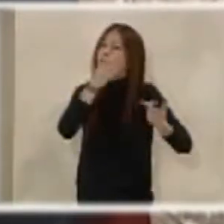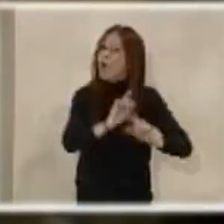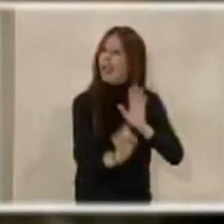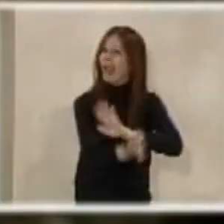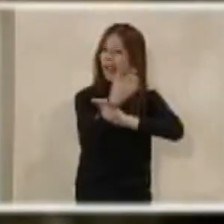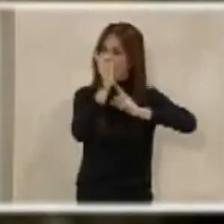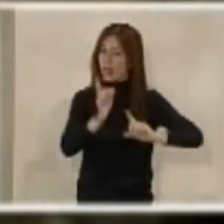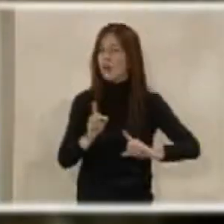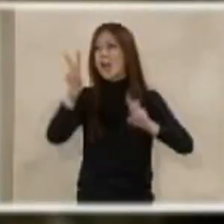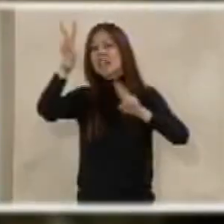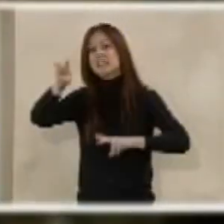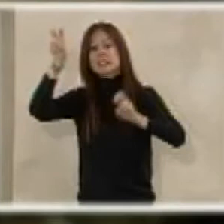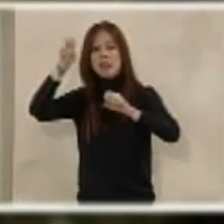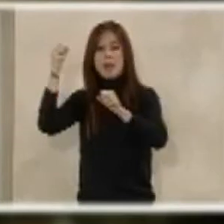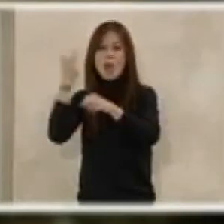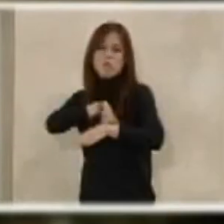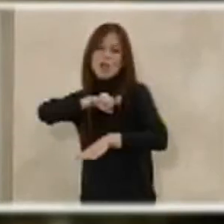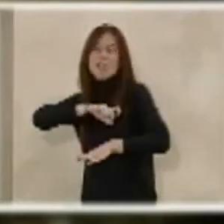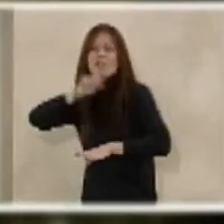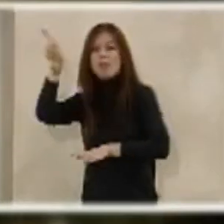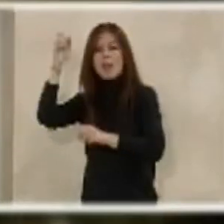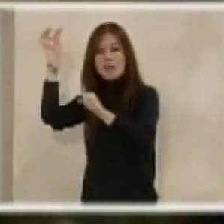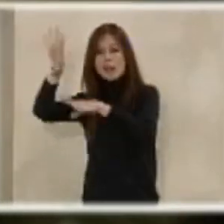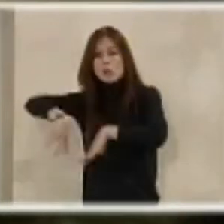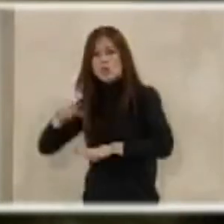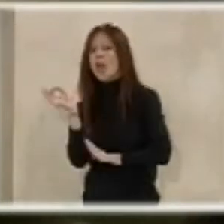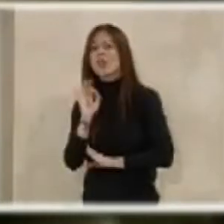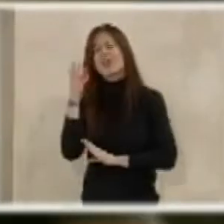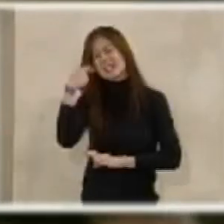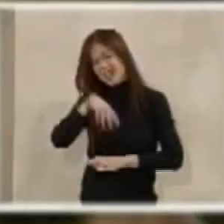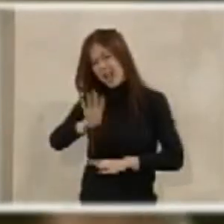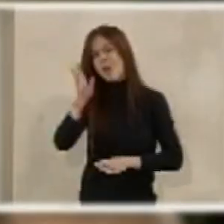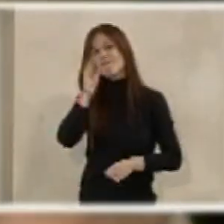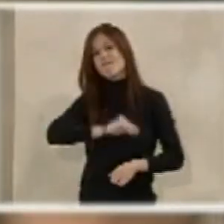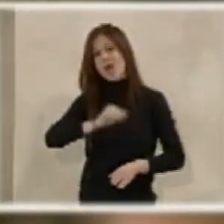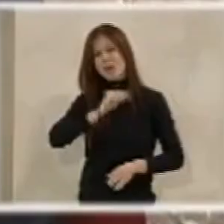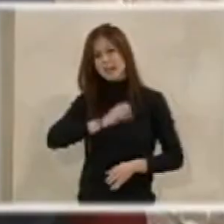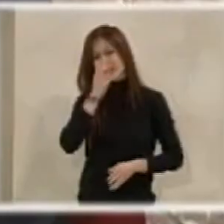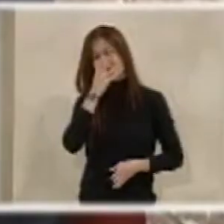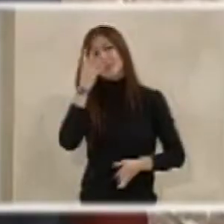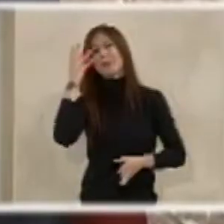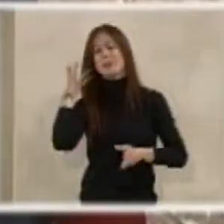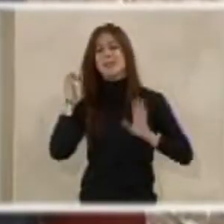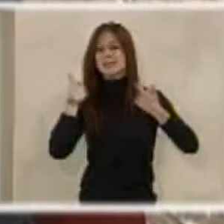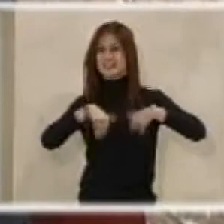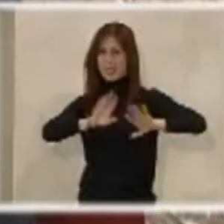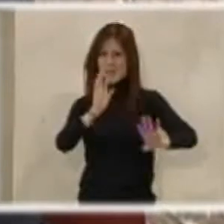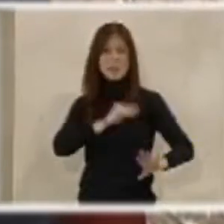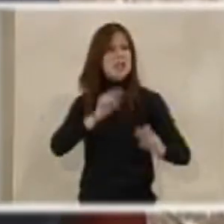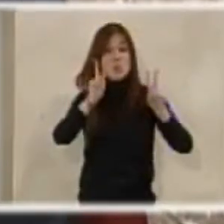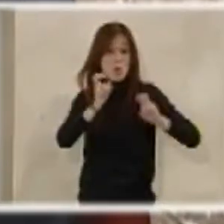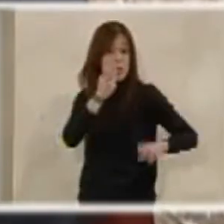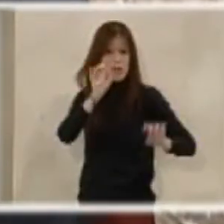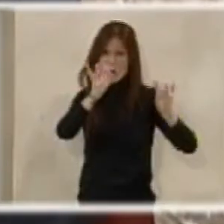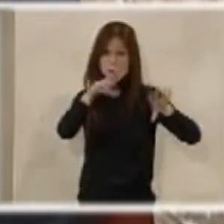ni con los mozos de escuadra, ni con ningún cuerpo autonómico, sino desde hace bastantes y algunos años. Igual que con la